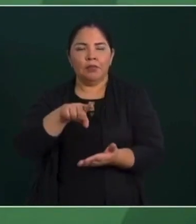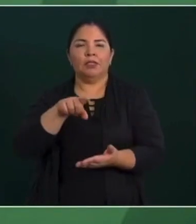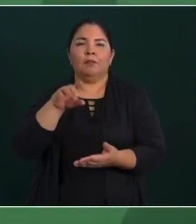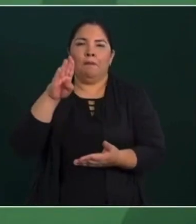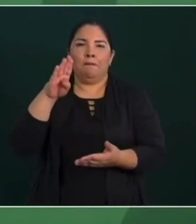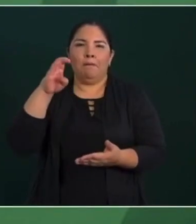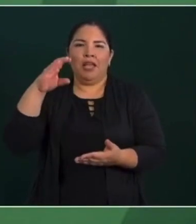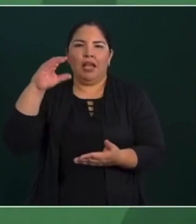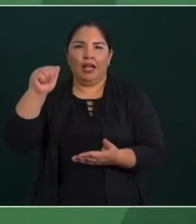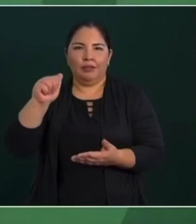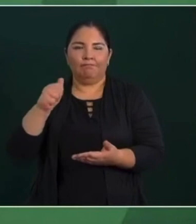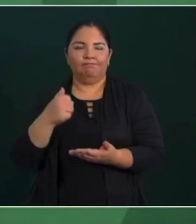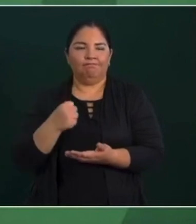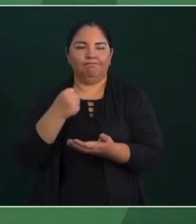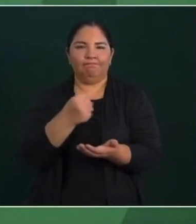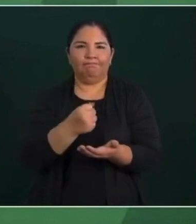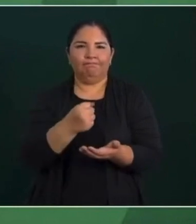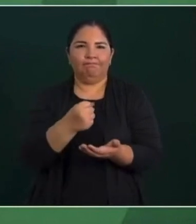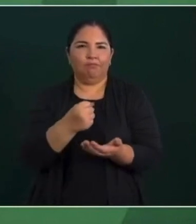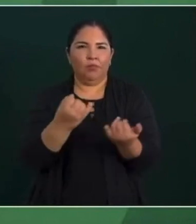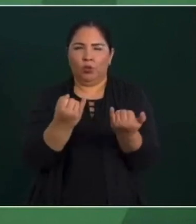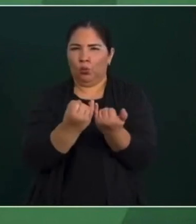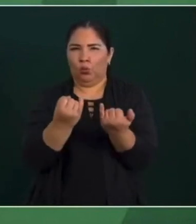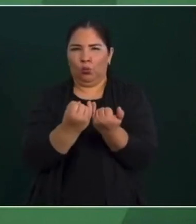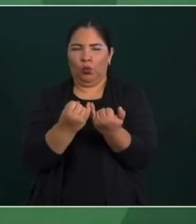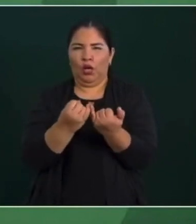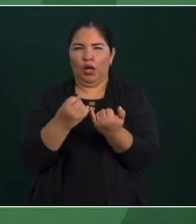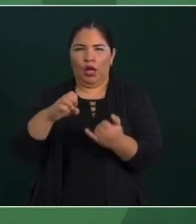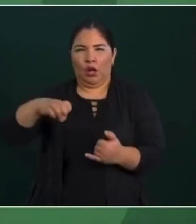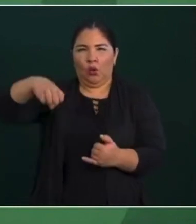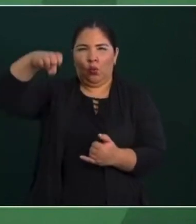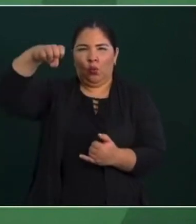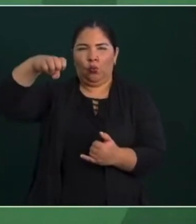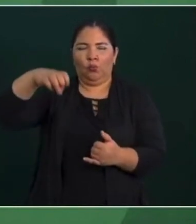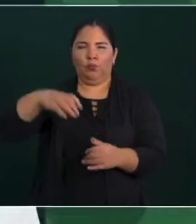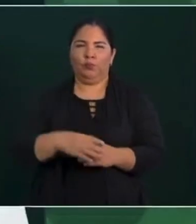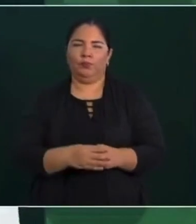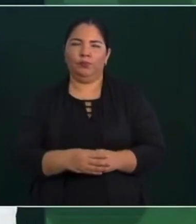como los adultos mayores.